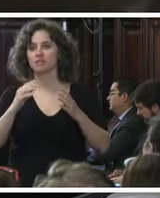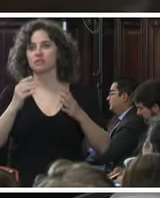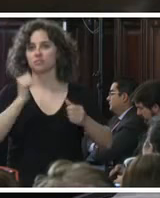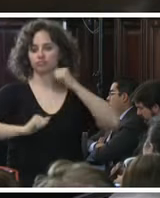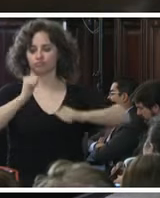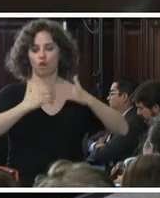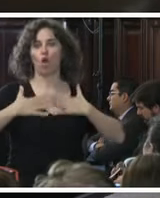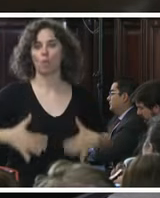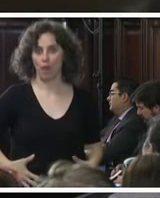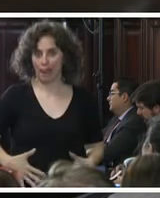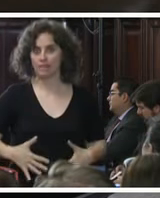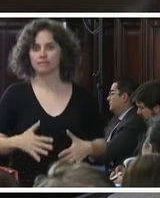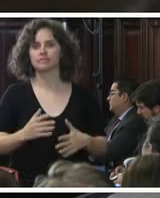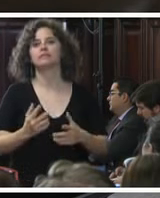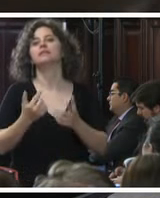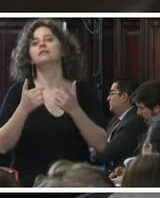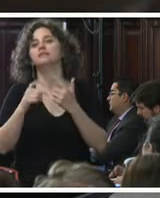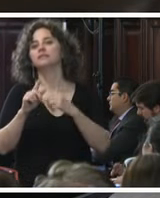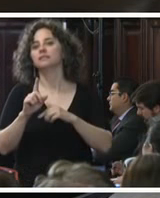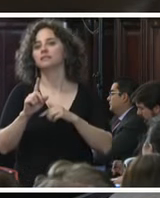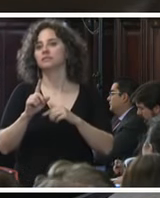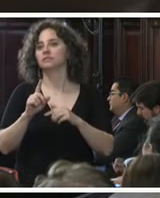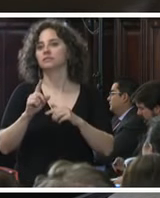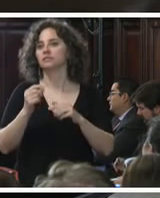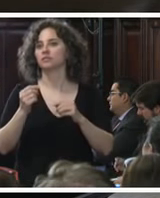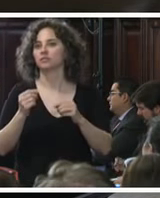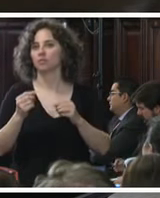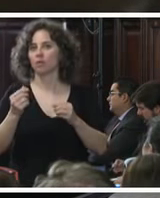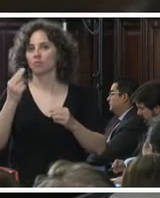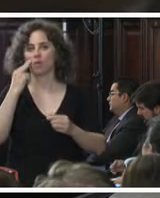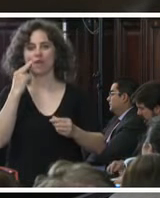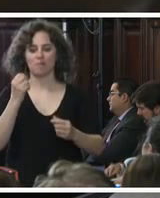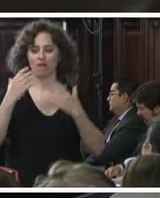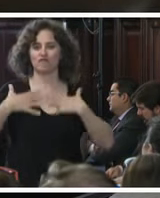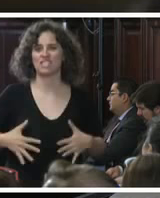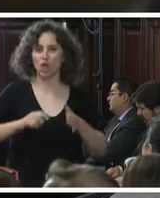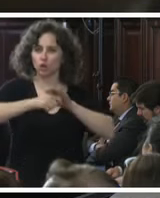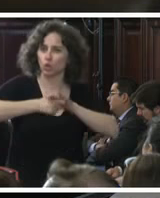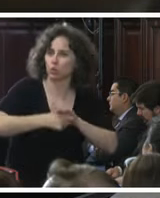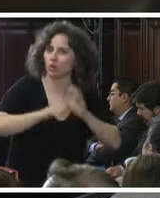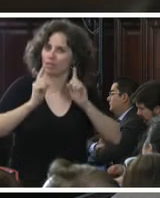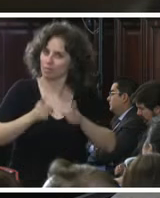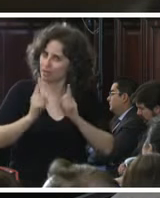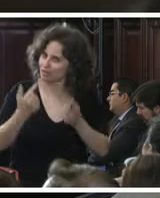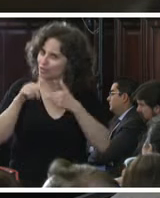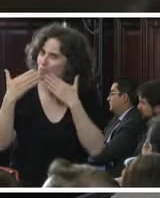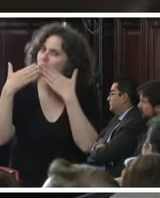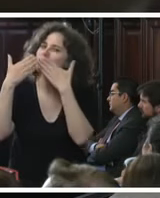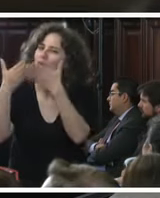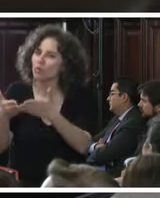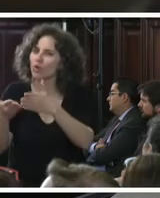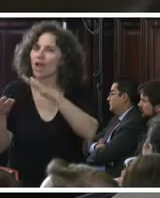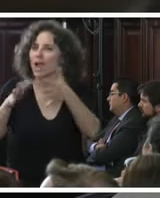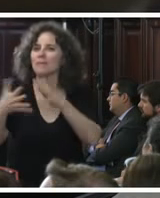es decir premios físicos y hasta torturas entonces pregunto que ha